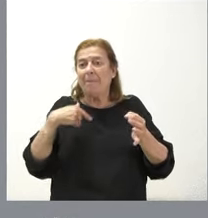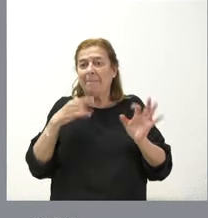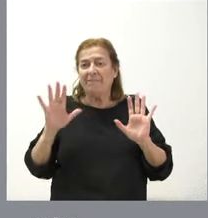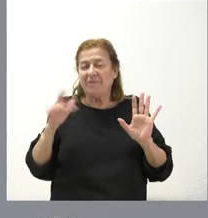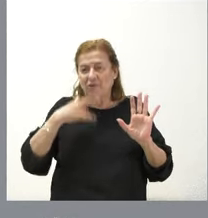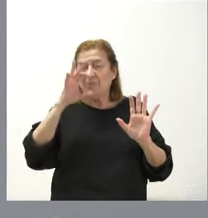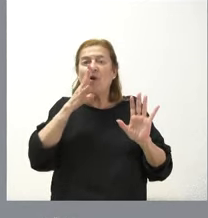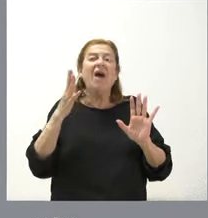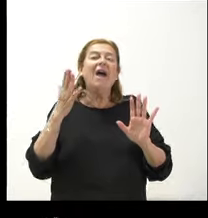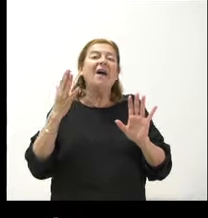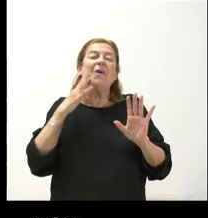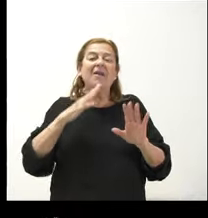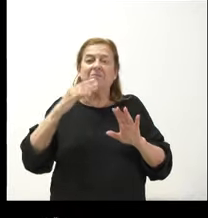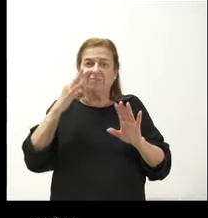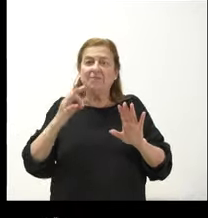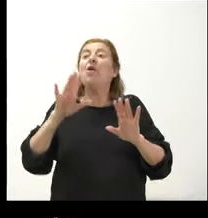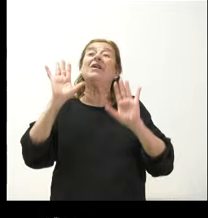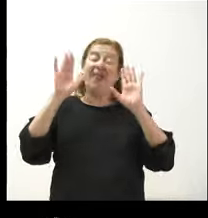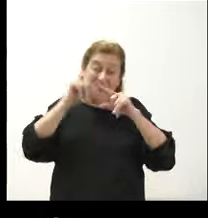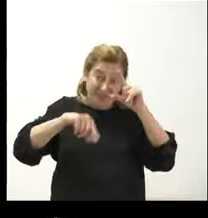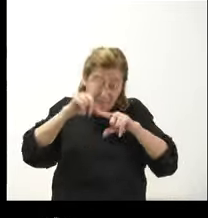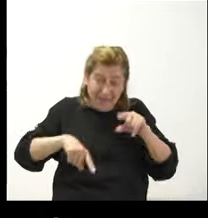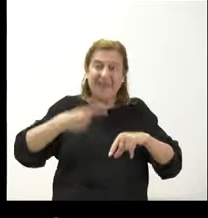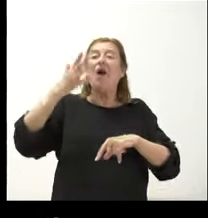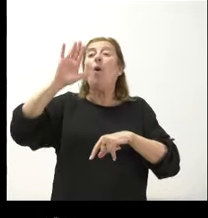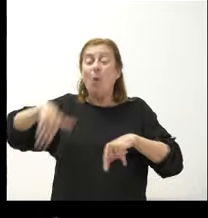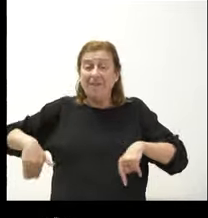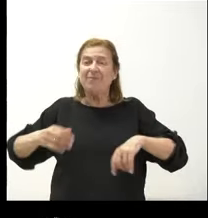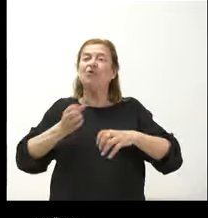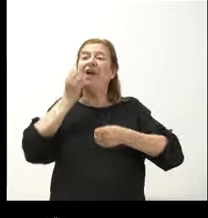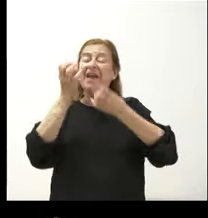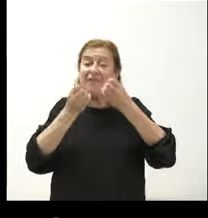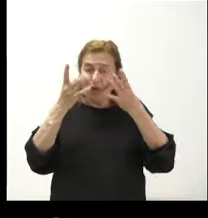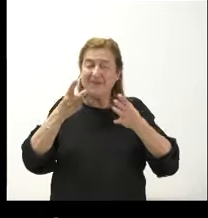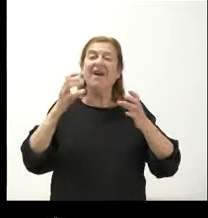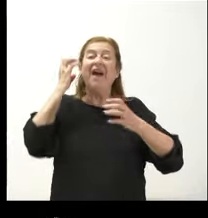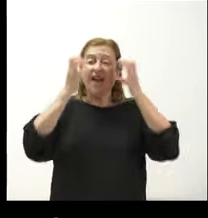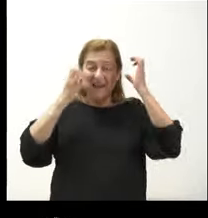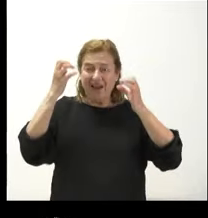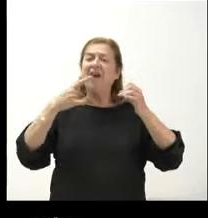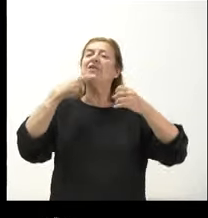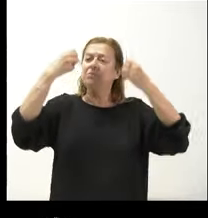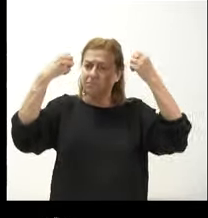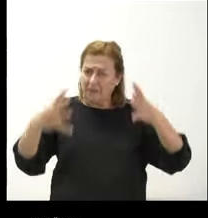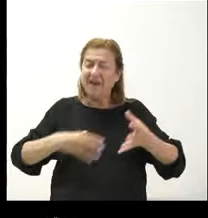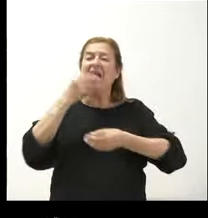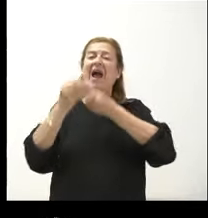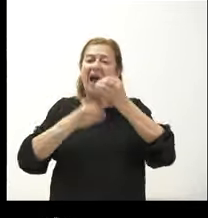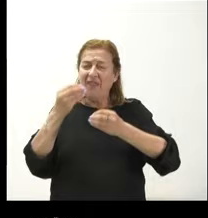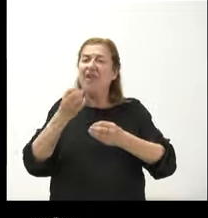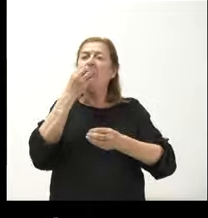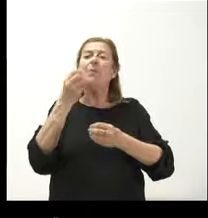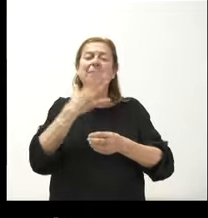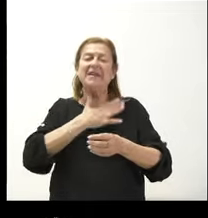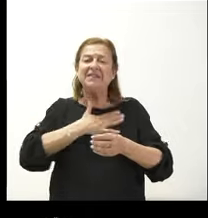garantizando la protección de datos. Pero, según esos últimos informes sin dar más datos esa granja garantiza los protocolos están ejerciendo los protocolos de bienestar animal,